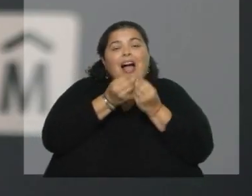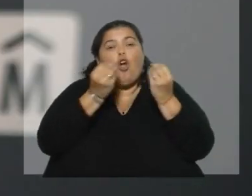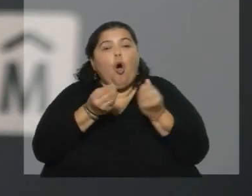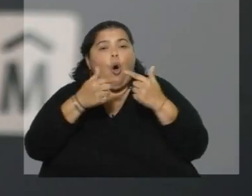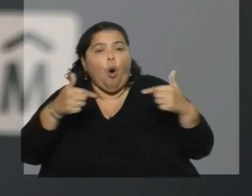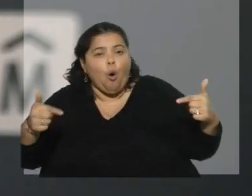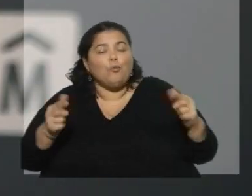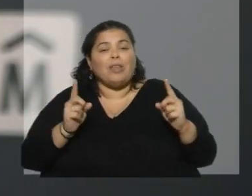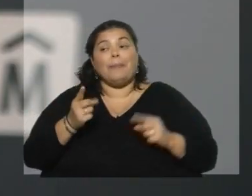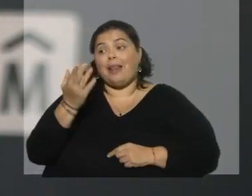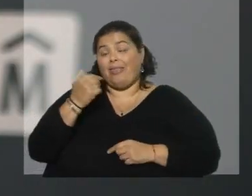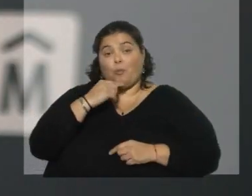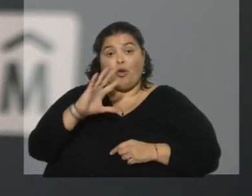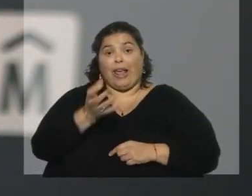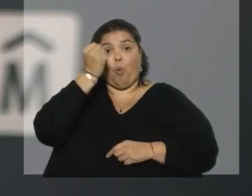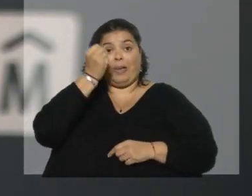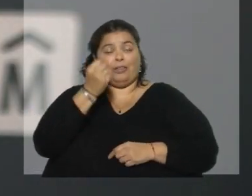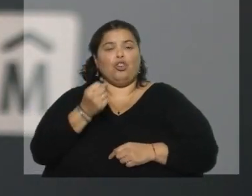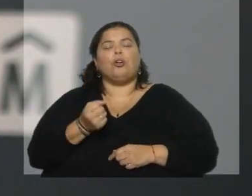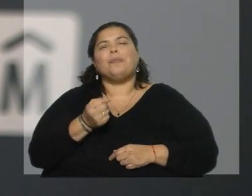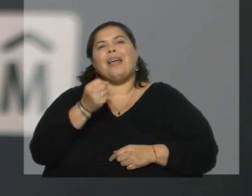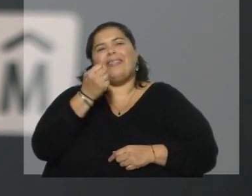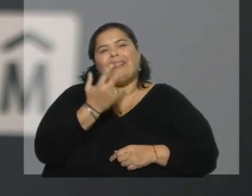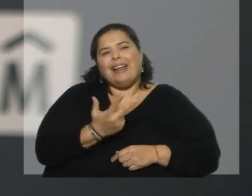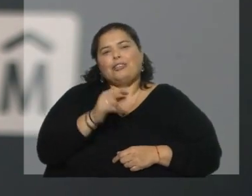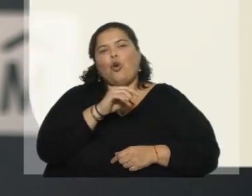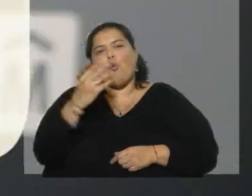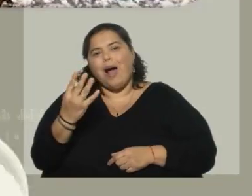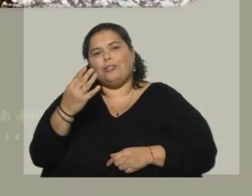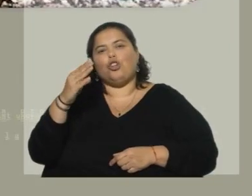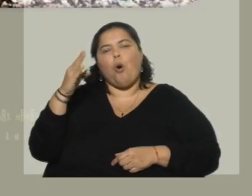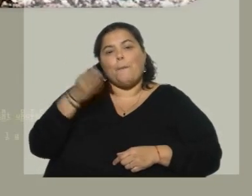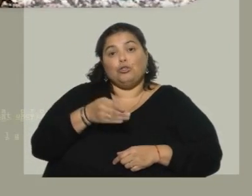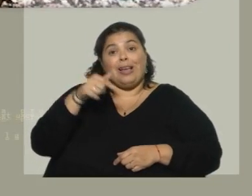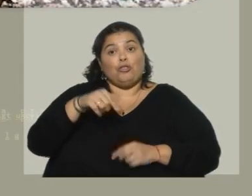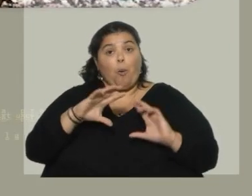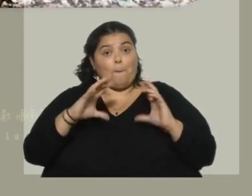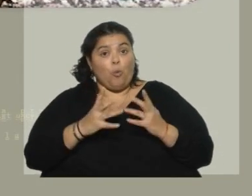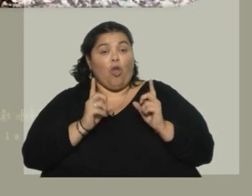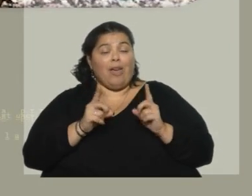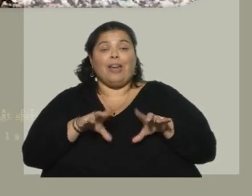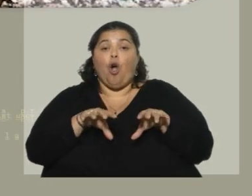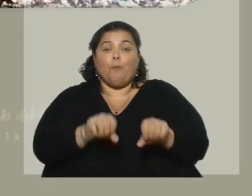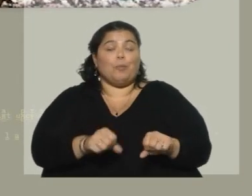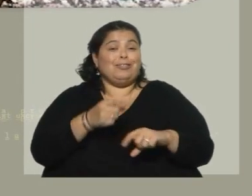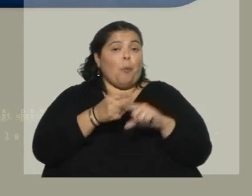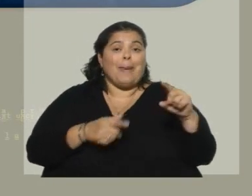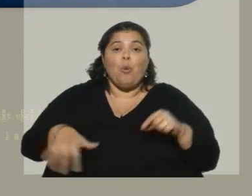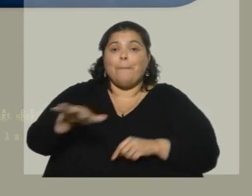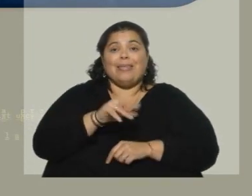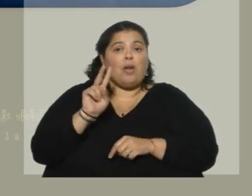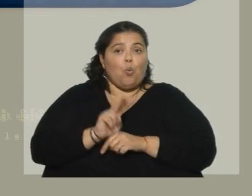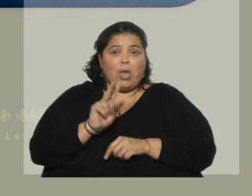Si uno ve las tasas de recuperación actuales, 3, 4% para el mundo en que vivimos, donde tiene que haber un compromiso ambiental, donde la situación de los